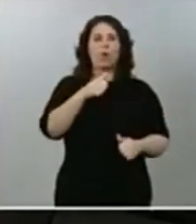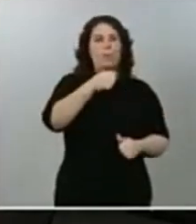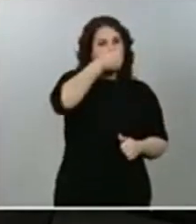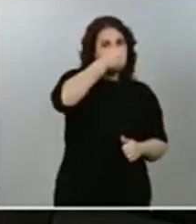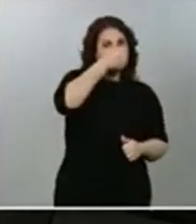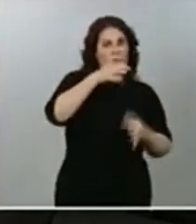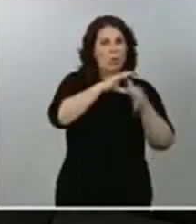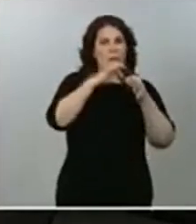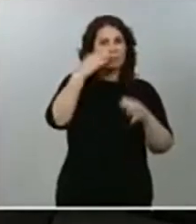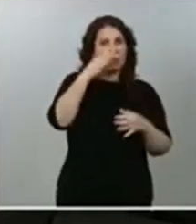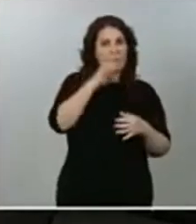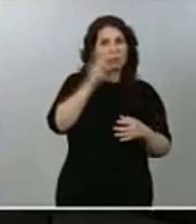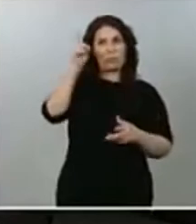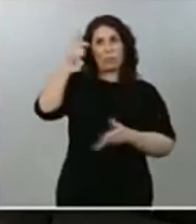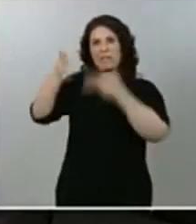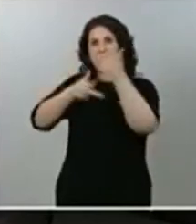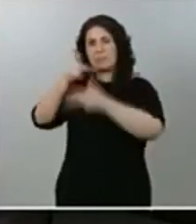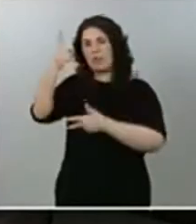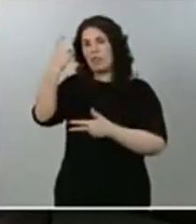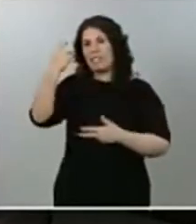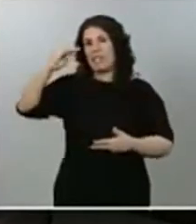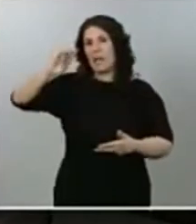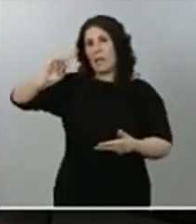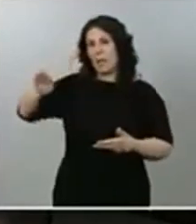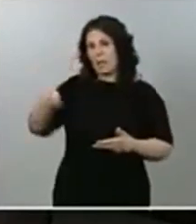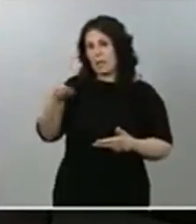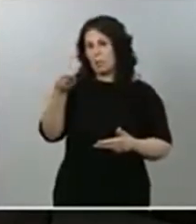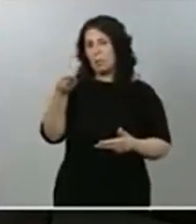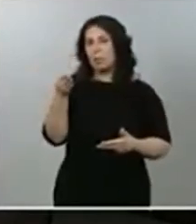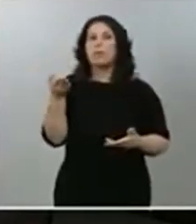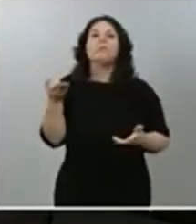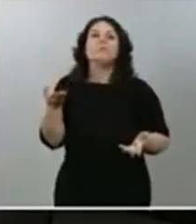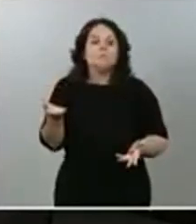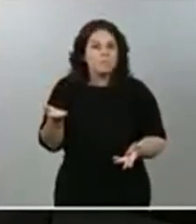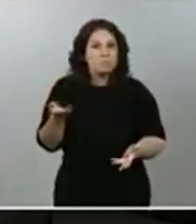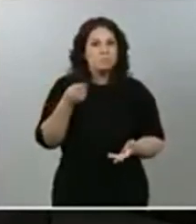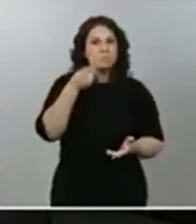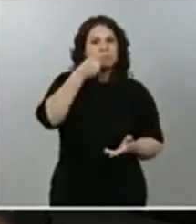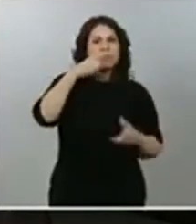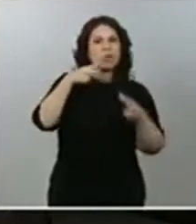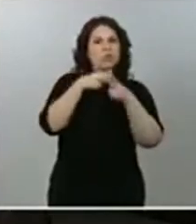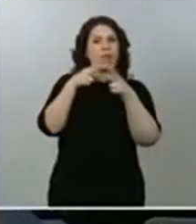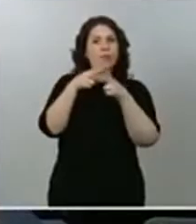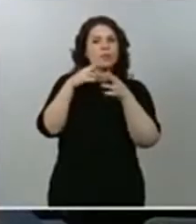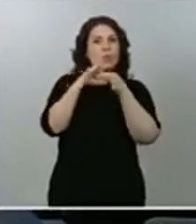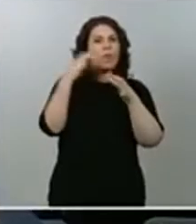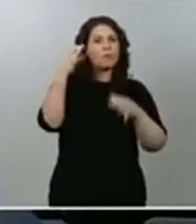Vasco necesitaría a Bildu, como propone también sus socios de Unidas Podemos. Muchas gracias.